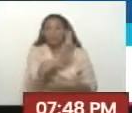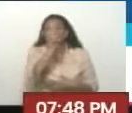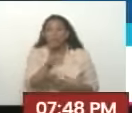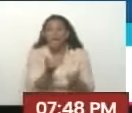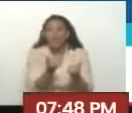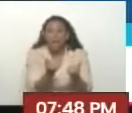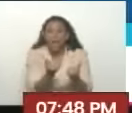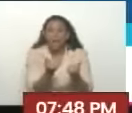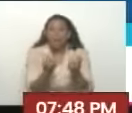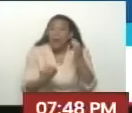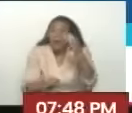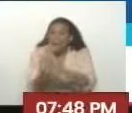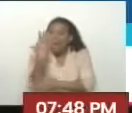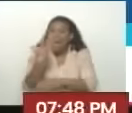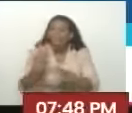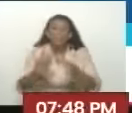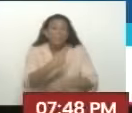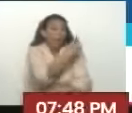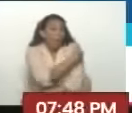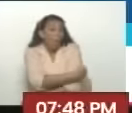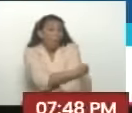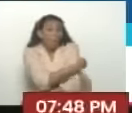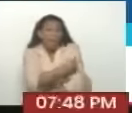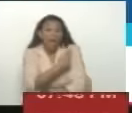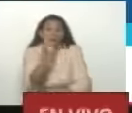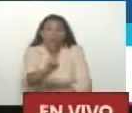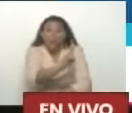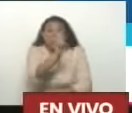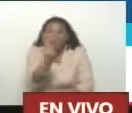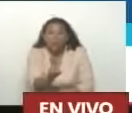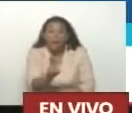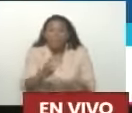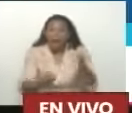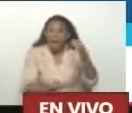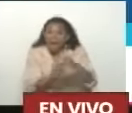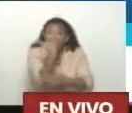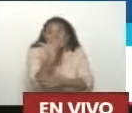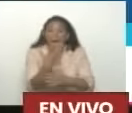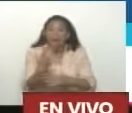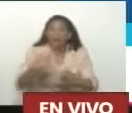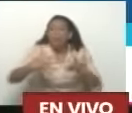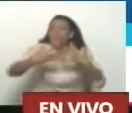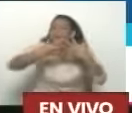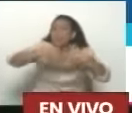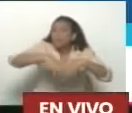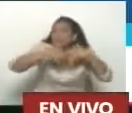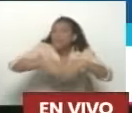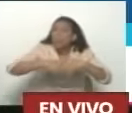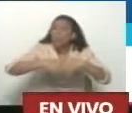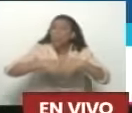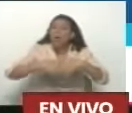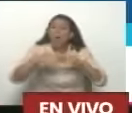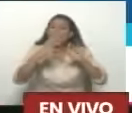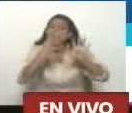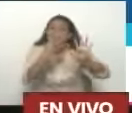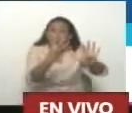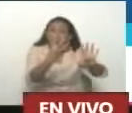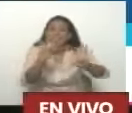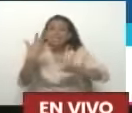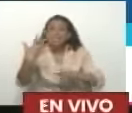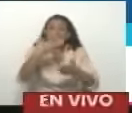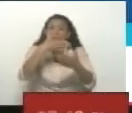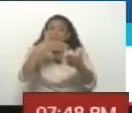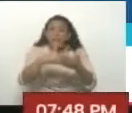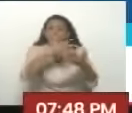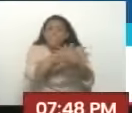Cuántos ambulatorios Y hospitales Cuántas industrias Pudieran levantarse Con 95 mil millones